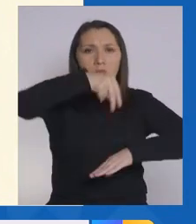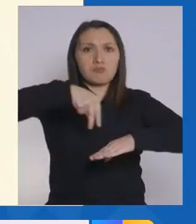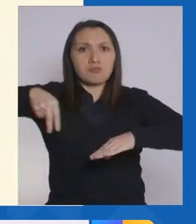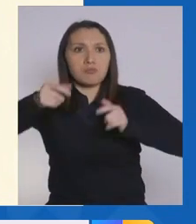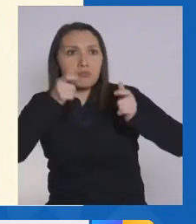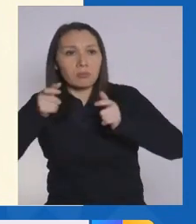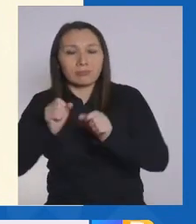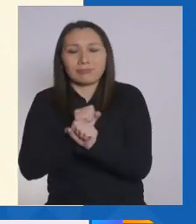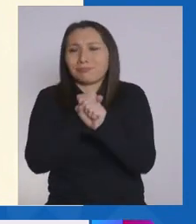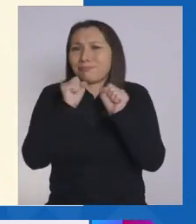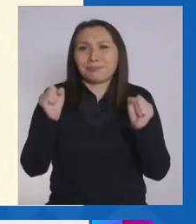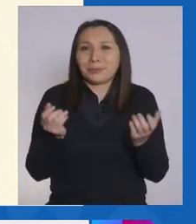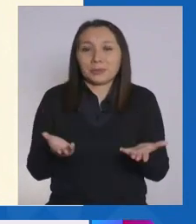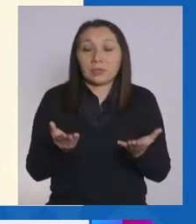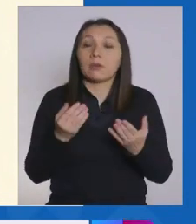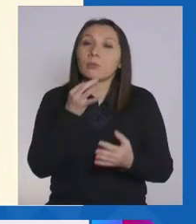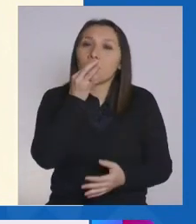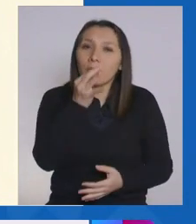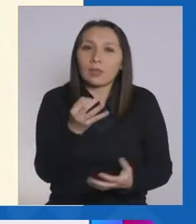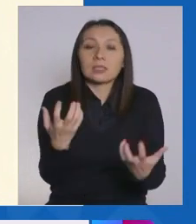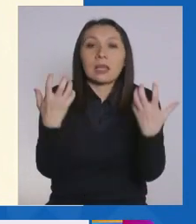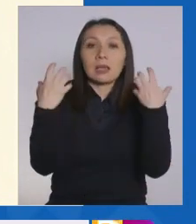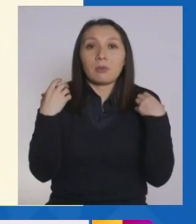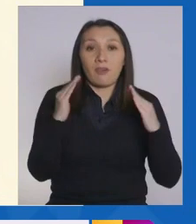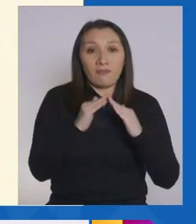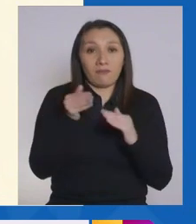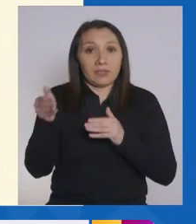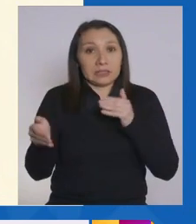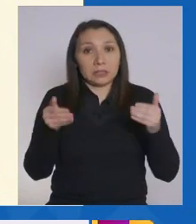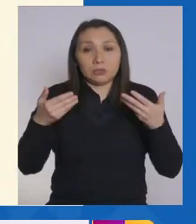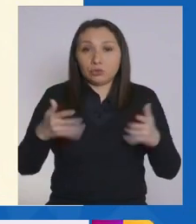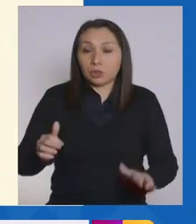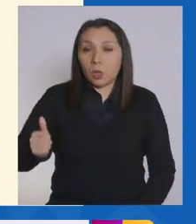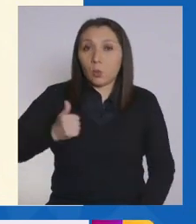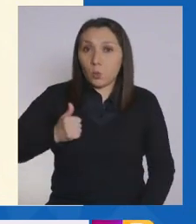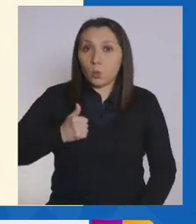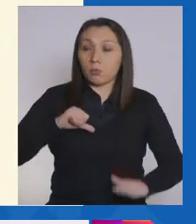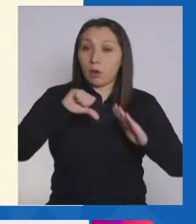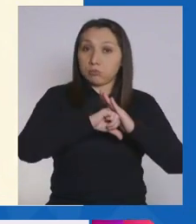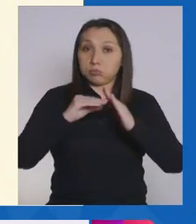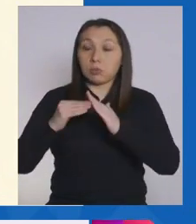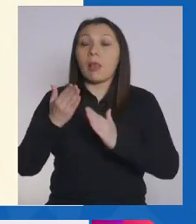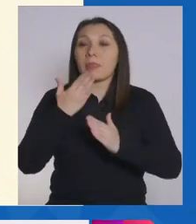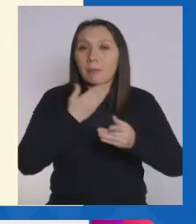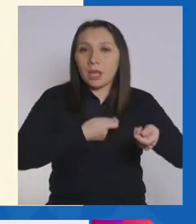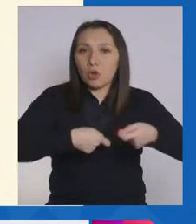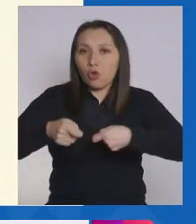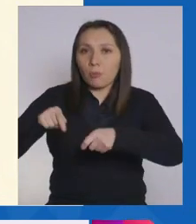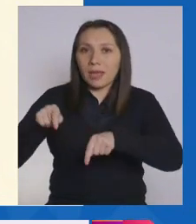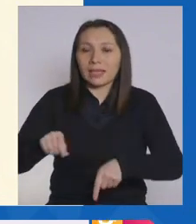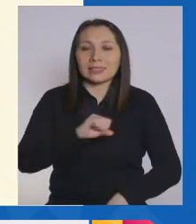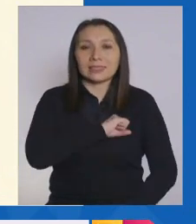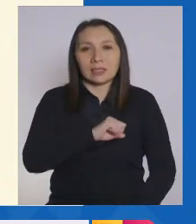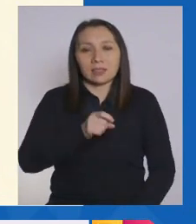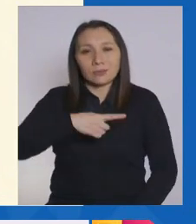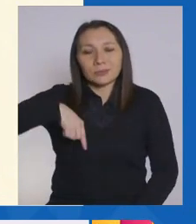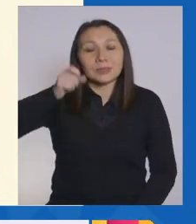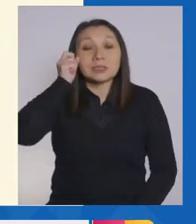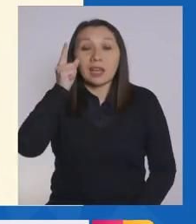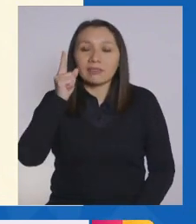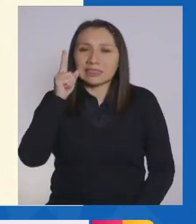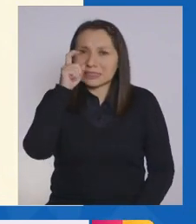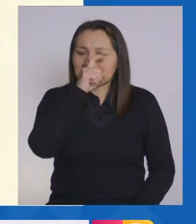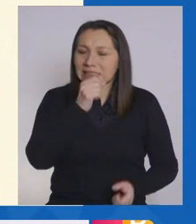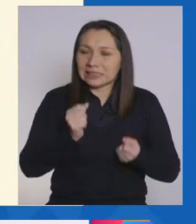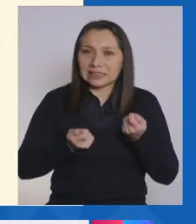Por eso llamo la responsabilidad, tanto de los vecinos que han cumplido también, como del comercio en Santiago, que sabemos que lo ha pasado